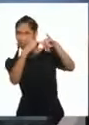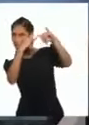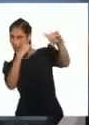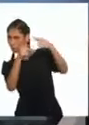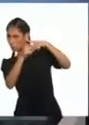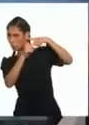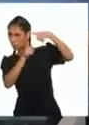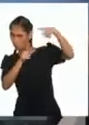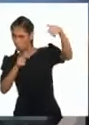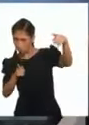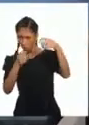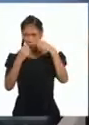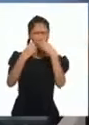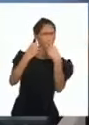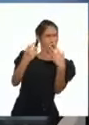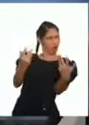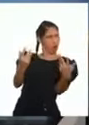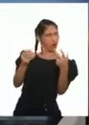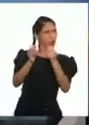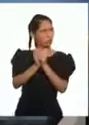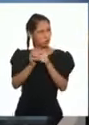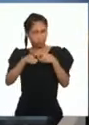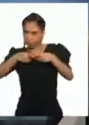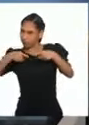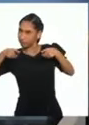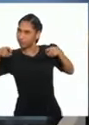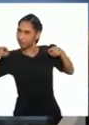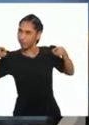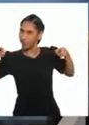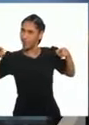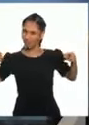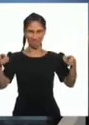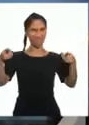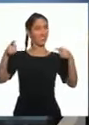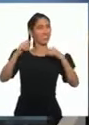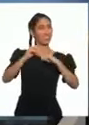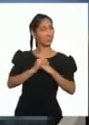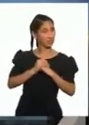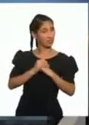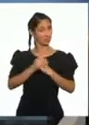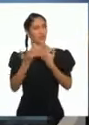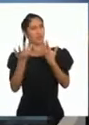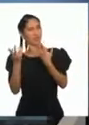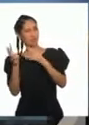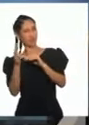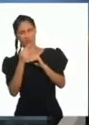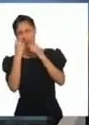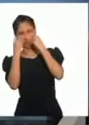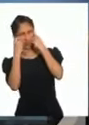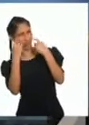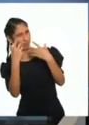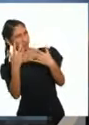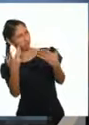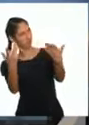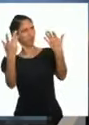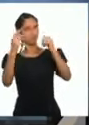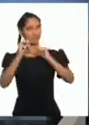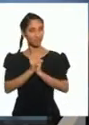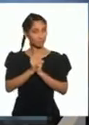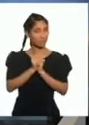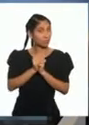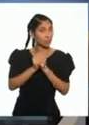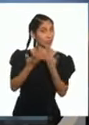¡Guau! ¡Son enormes! ¡Me parece impresionante